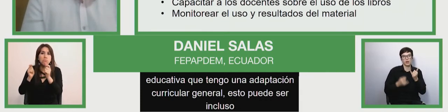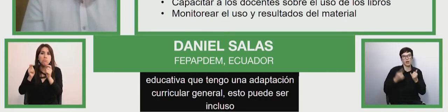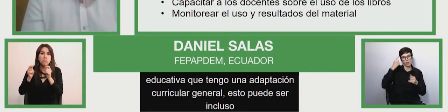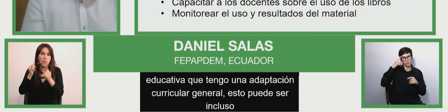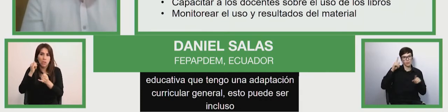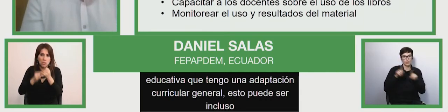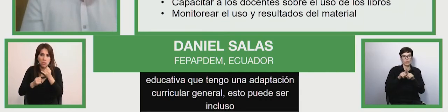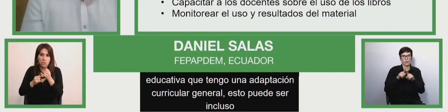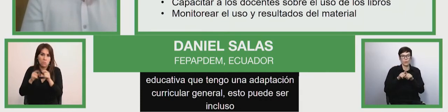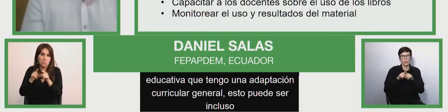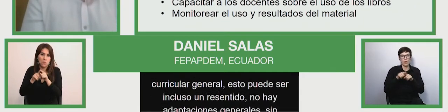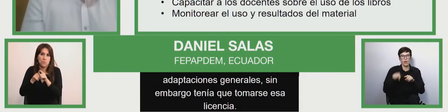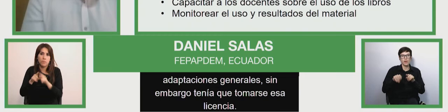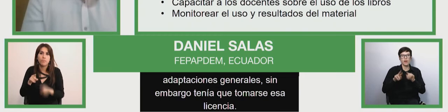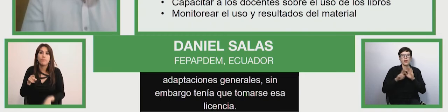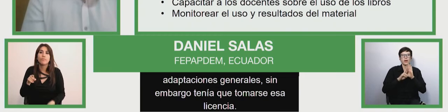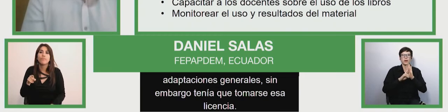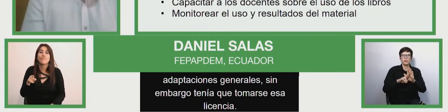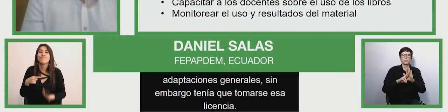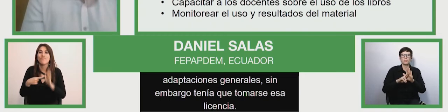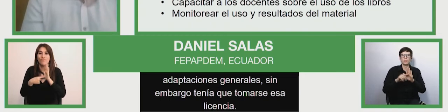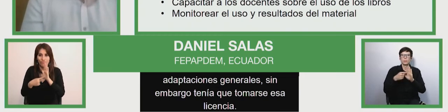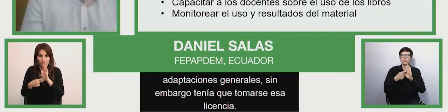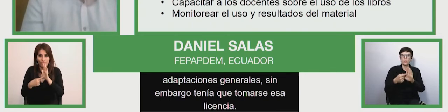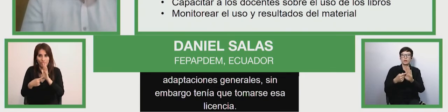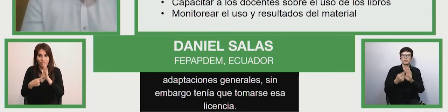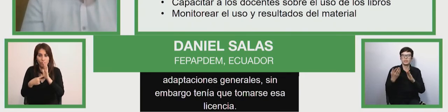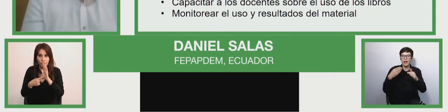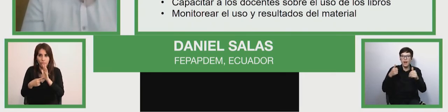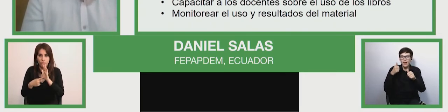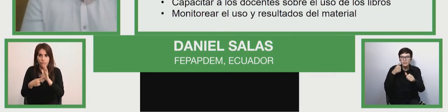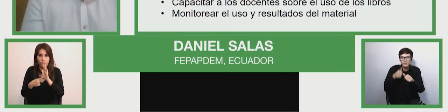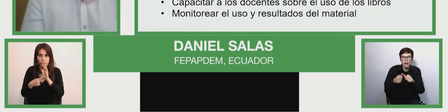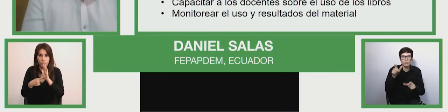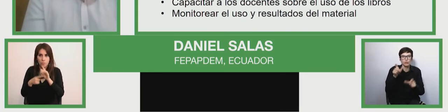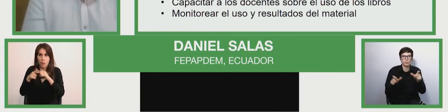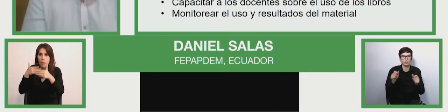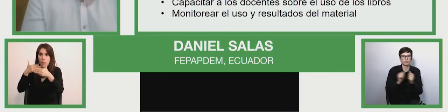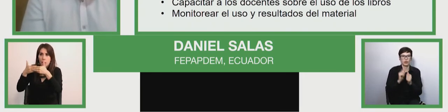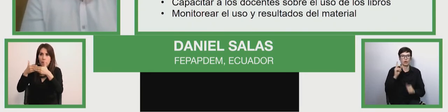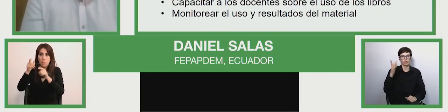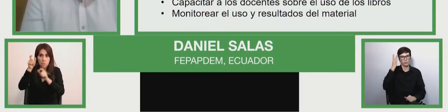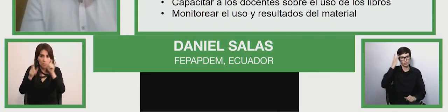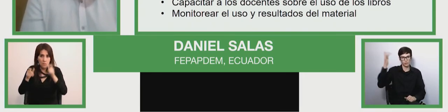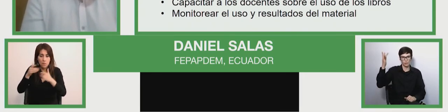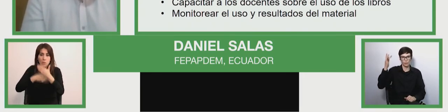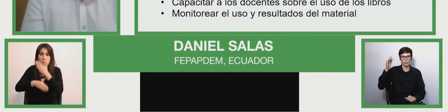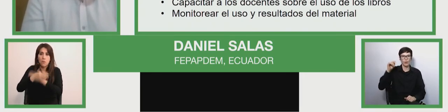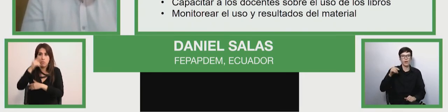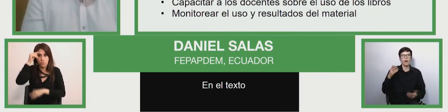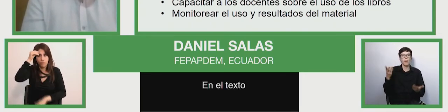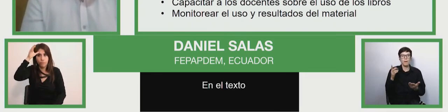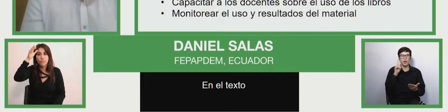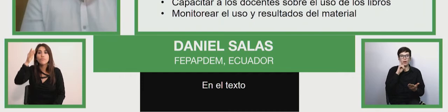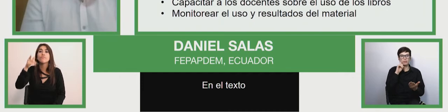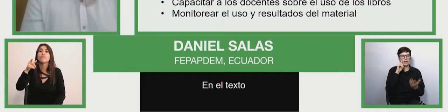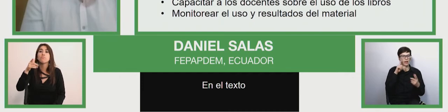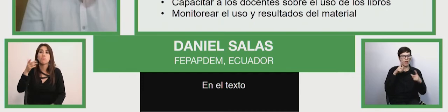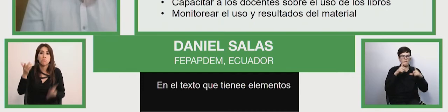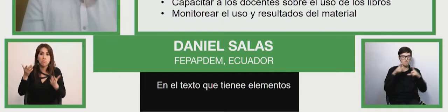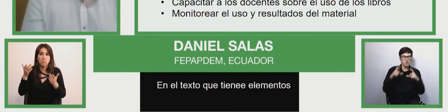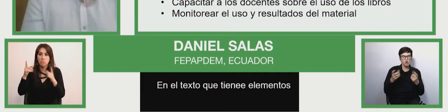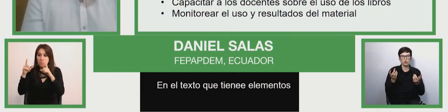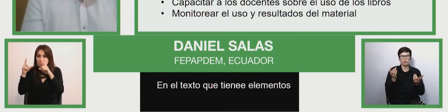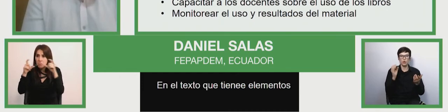se presente un acercamiento hacia la población con discapacidad intelectual en el texto, que tenga elementos de fácil lectura. Y acá